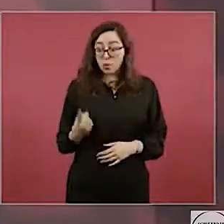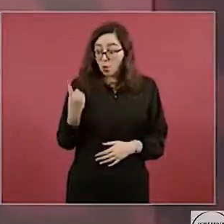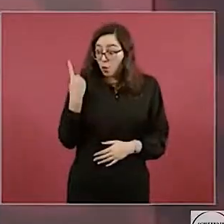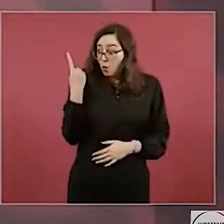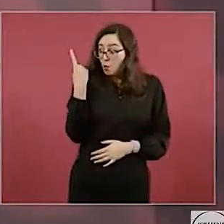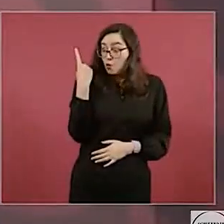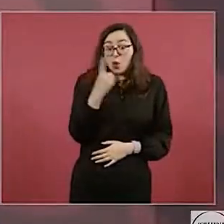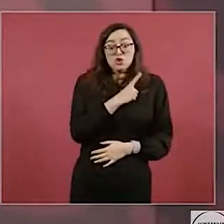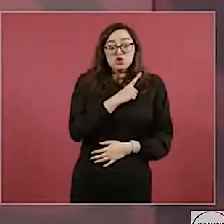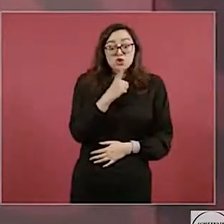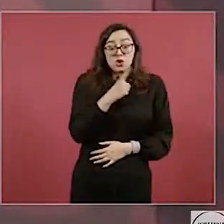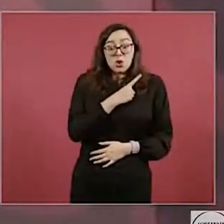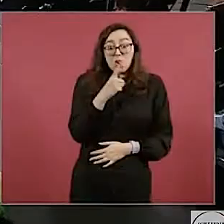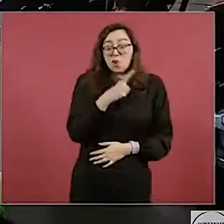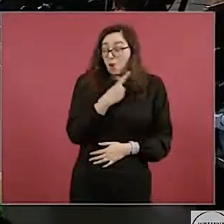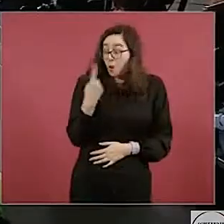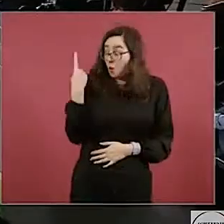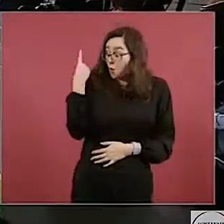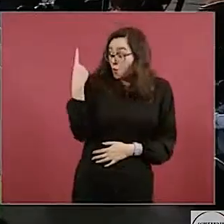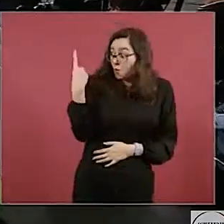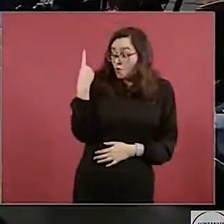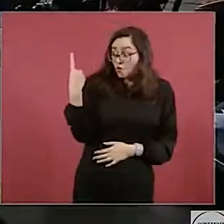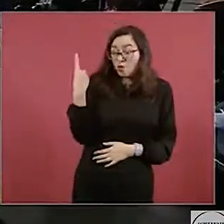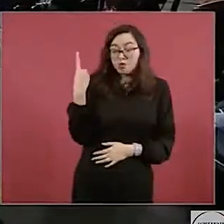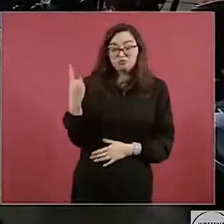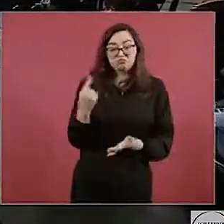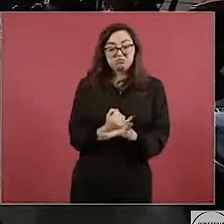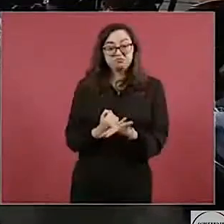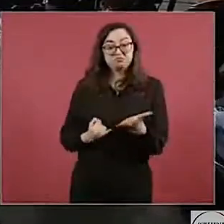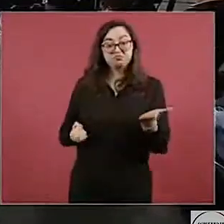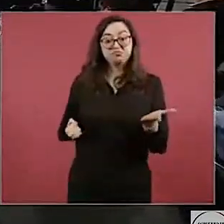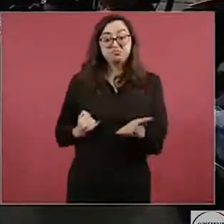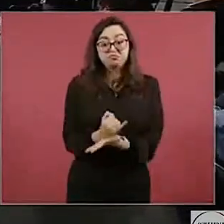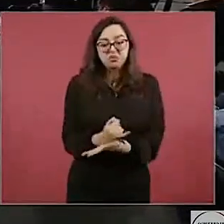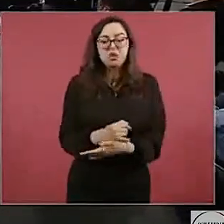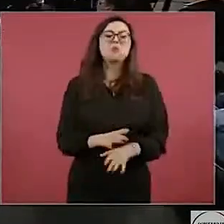dos